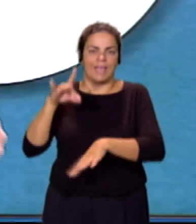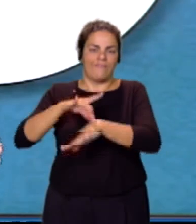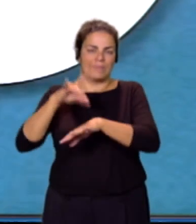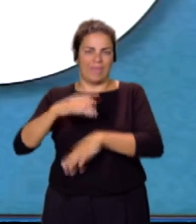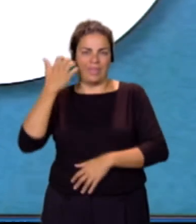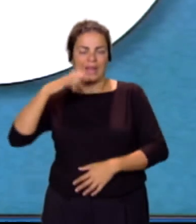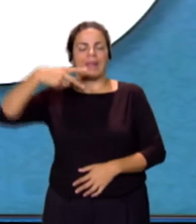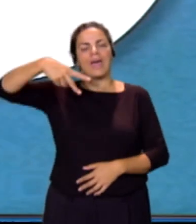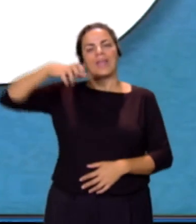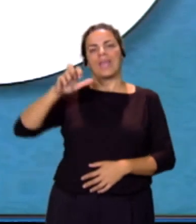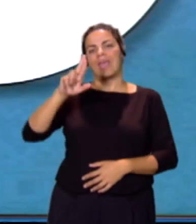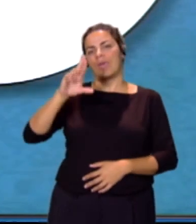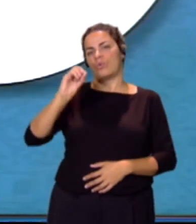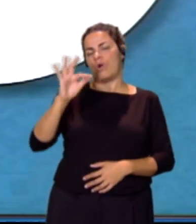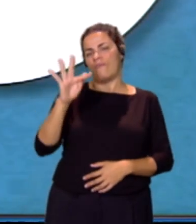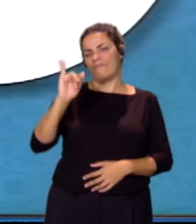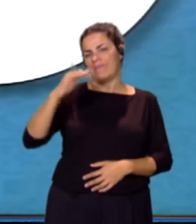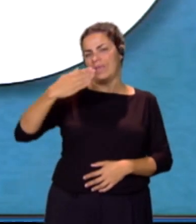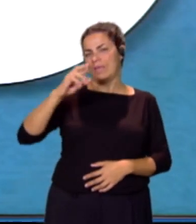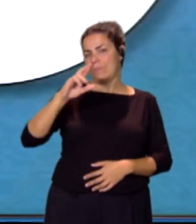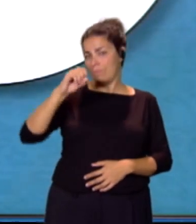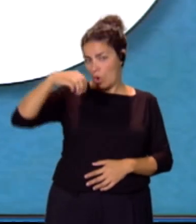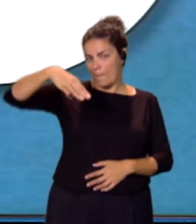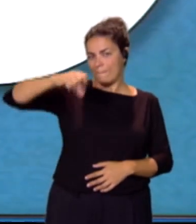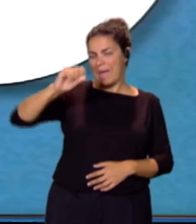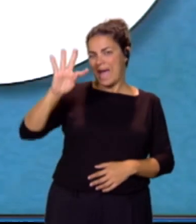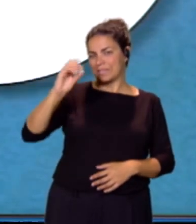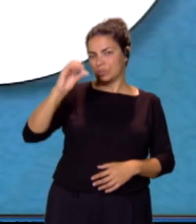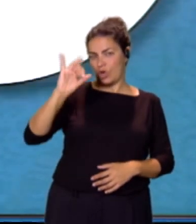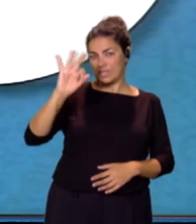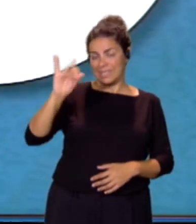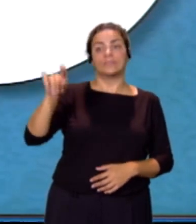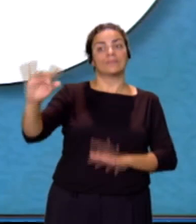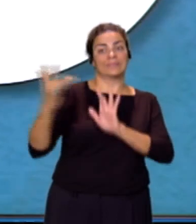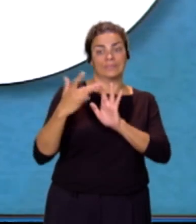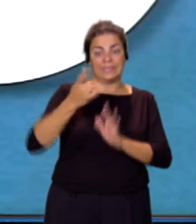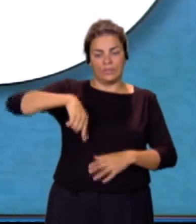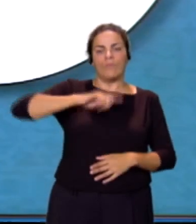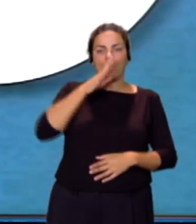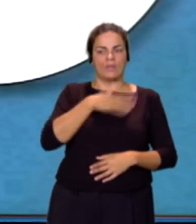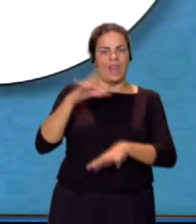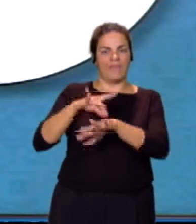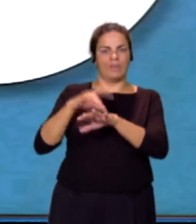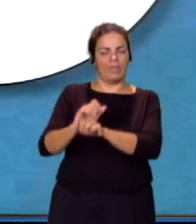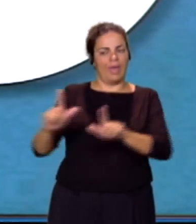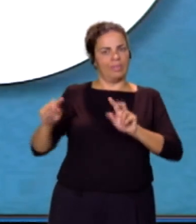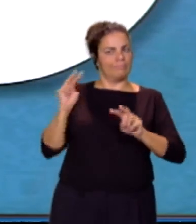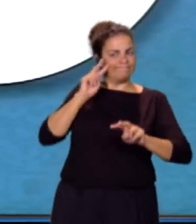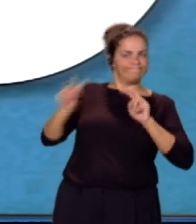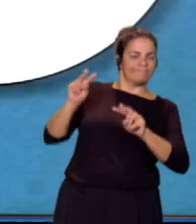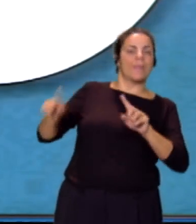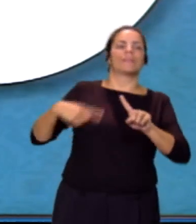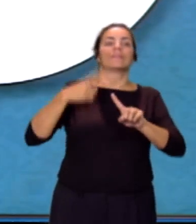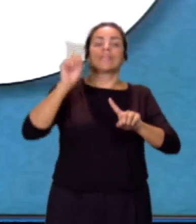la neurofibromatosis. Se pone en contacto con nosotros porque quiere visibilizar esta enfermedad y también porque está poniendo a la